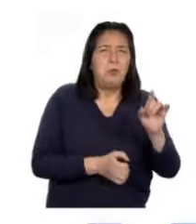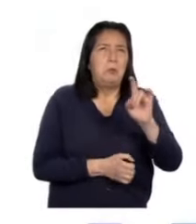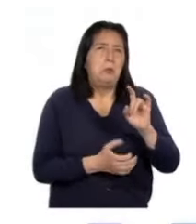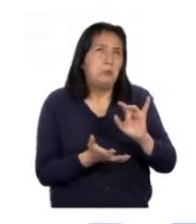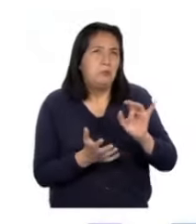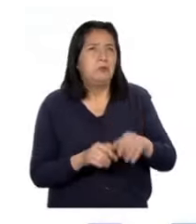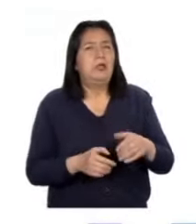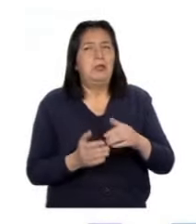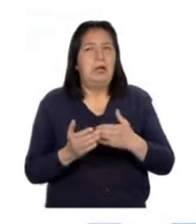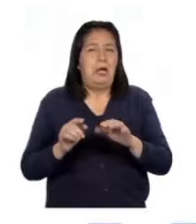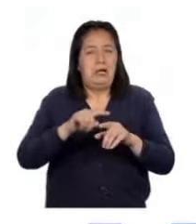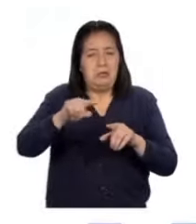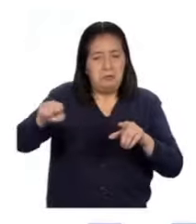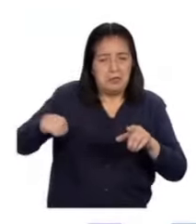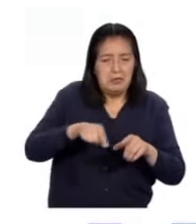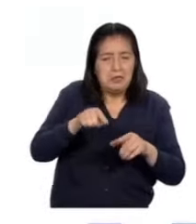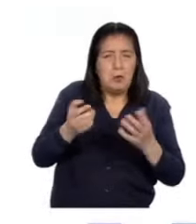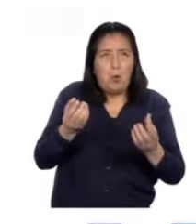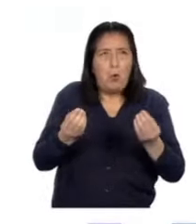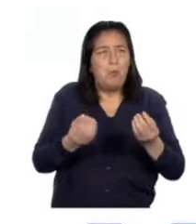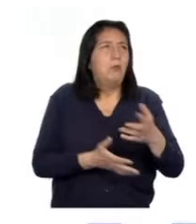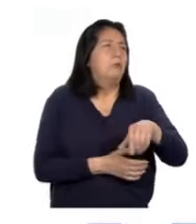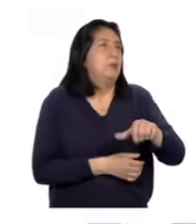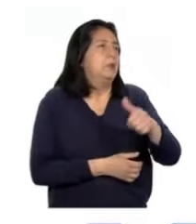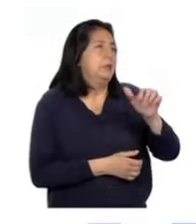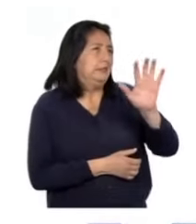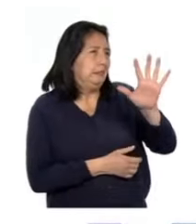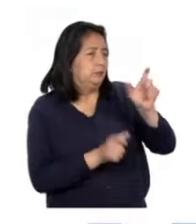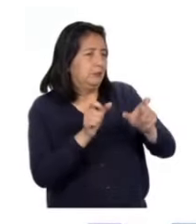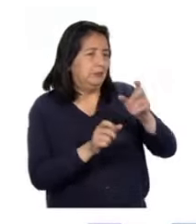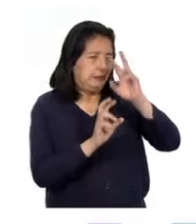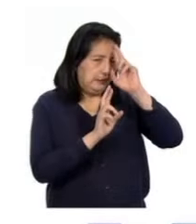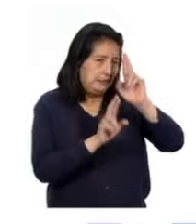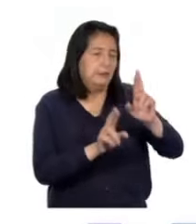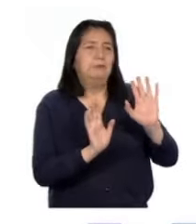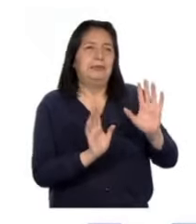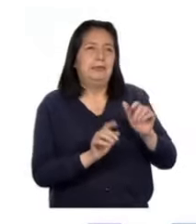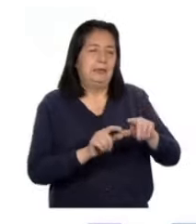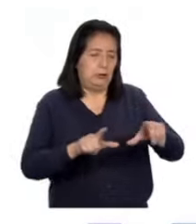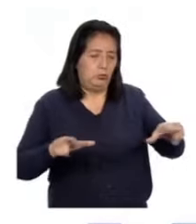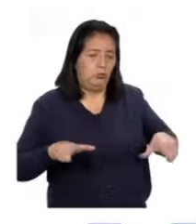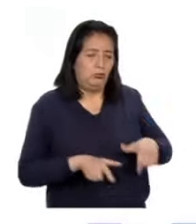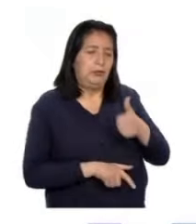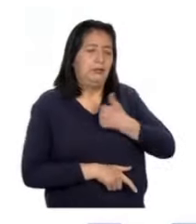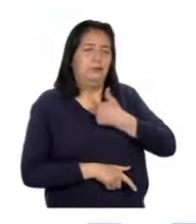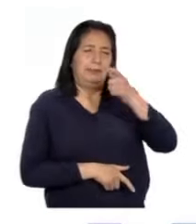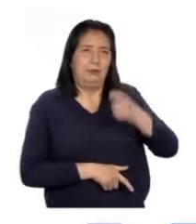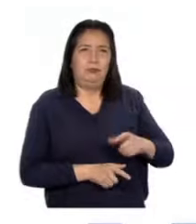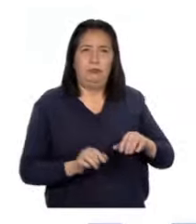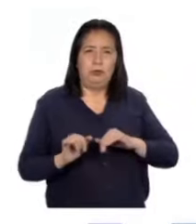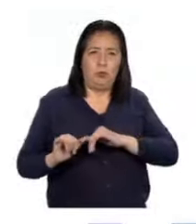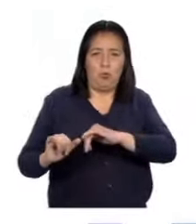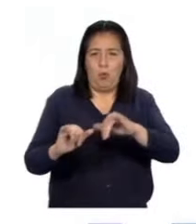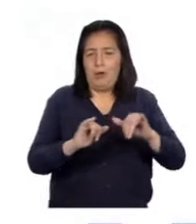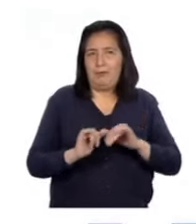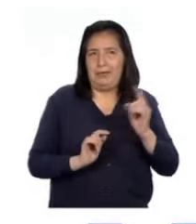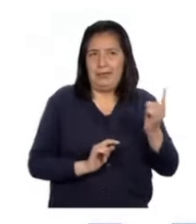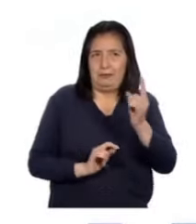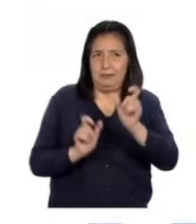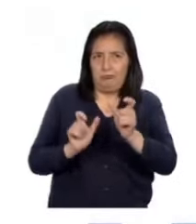diseñar una mesa para cinco personas, de modo que se respete el espacio personal y que éste sea el mismo para cada uno?